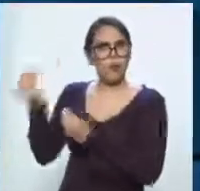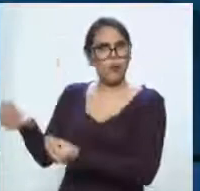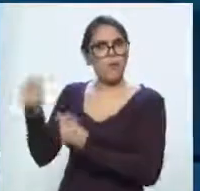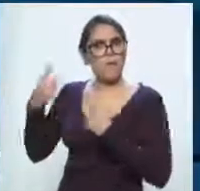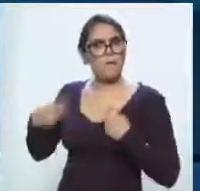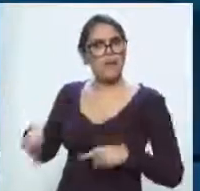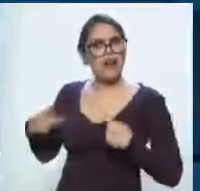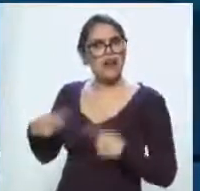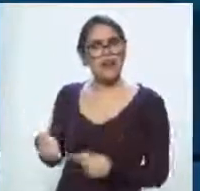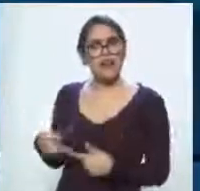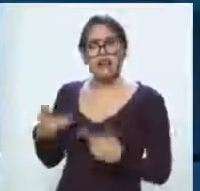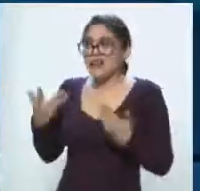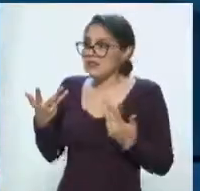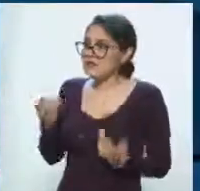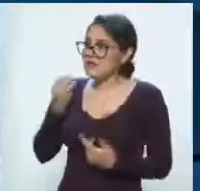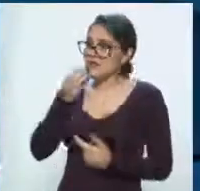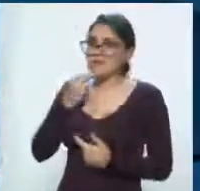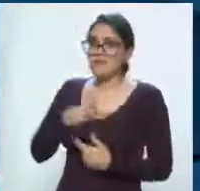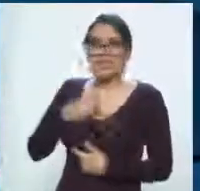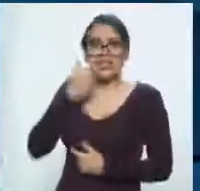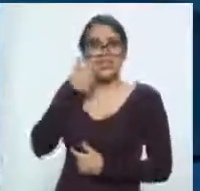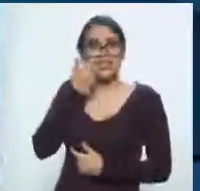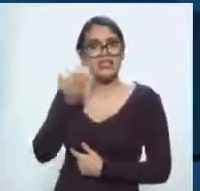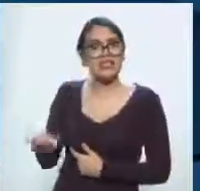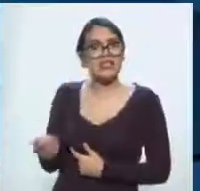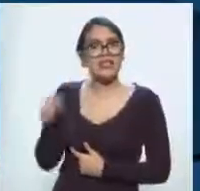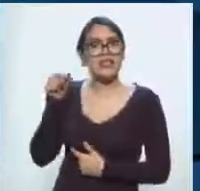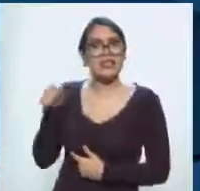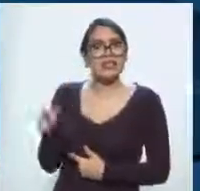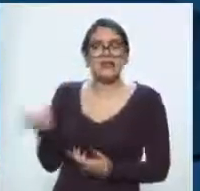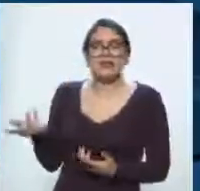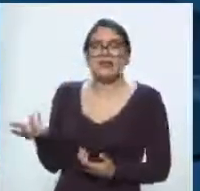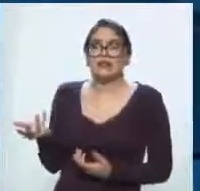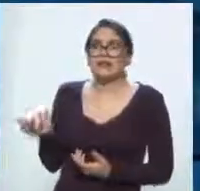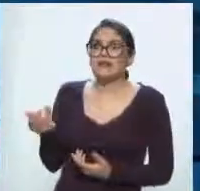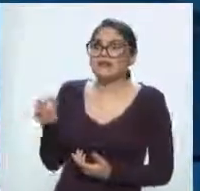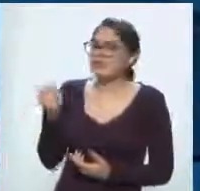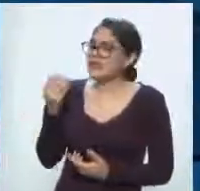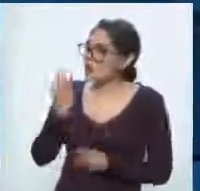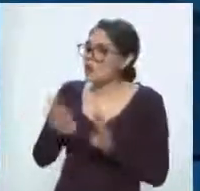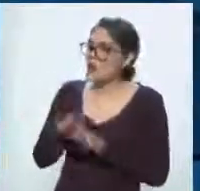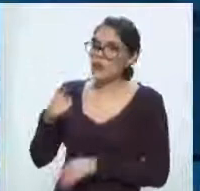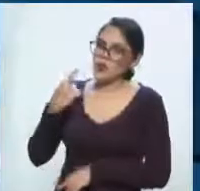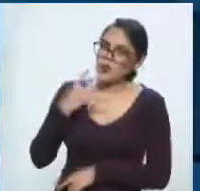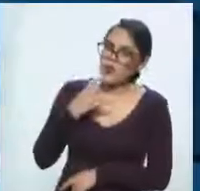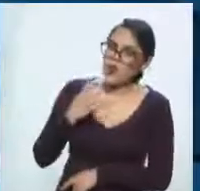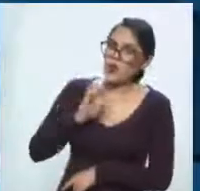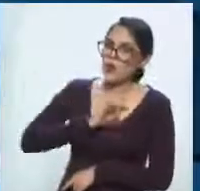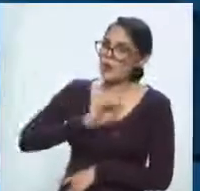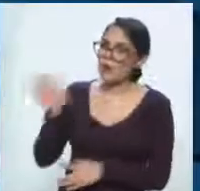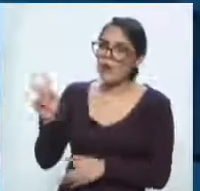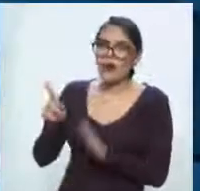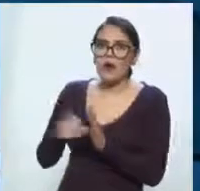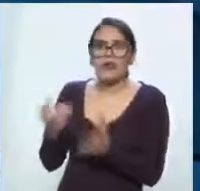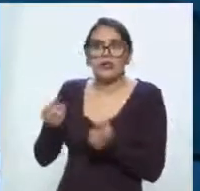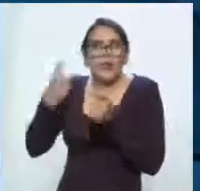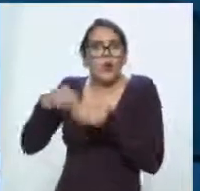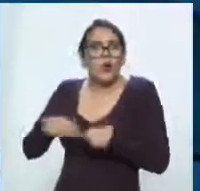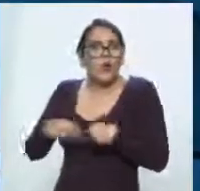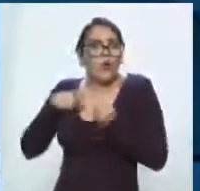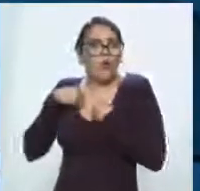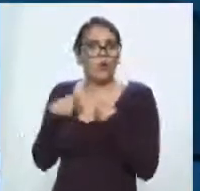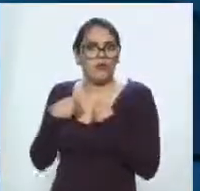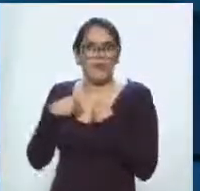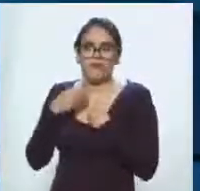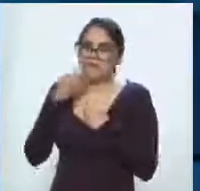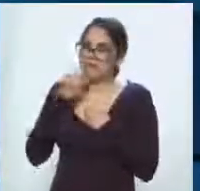que están buscando salvar la vida, están en pos de la sobrevivencia, migrando de ahí, de la región de la montaña, donde las